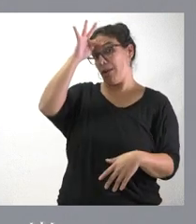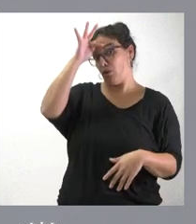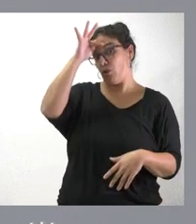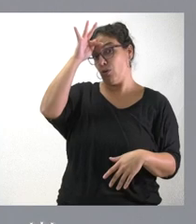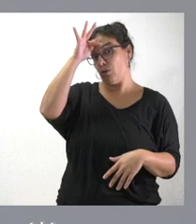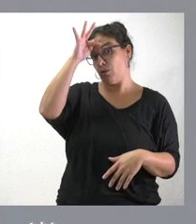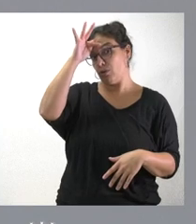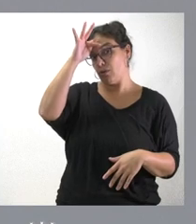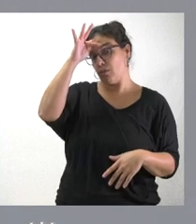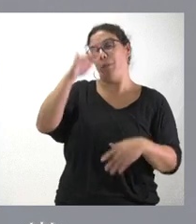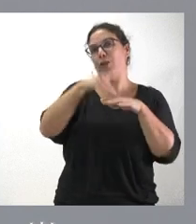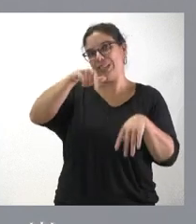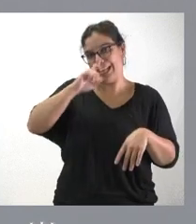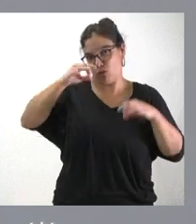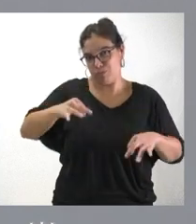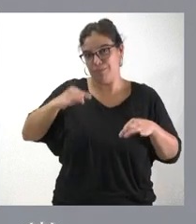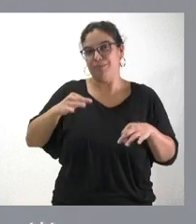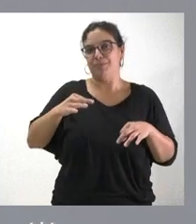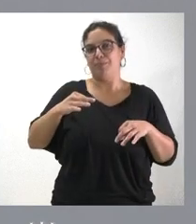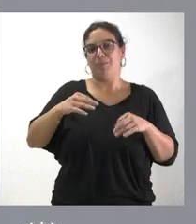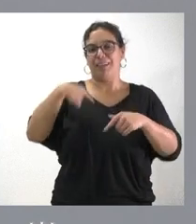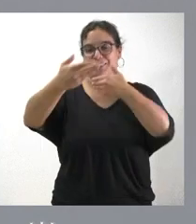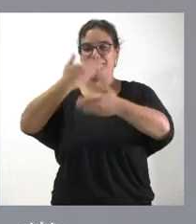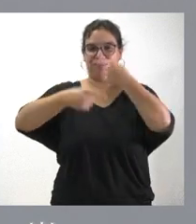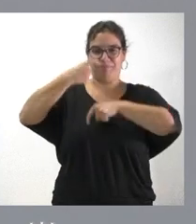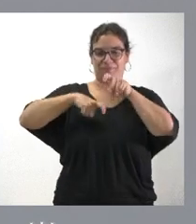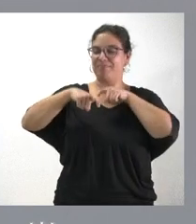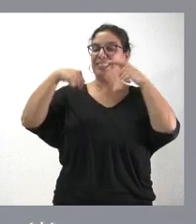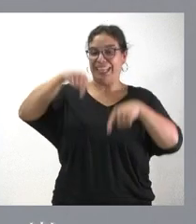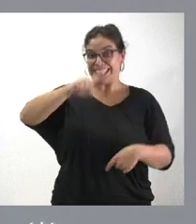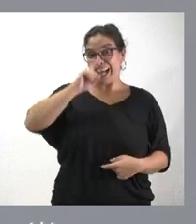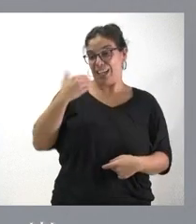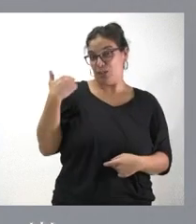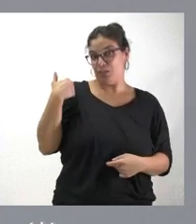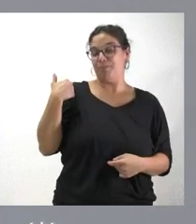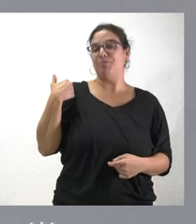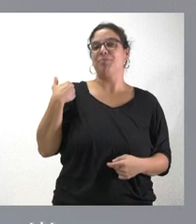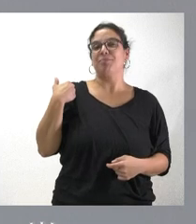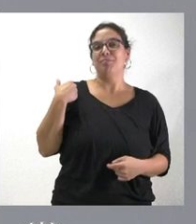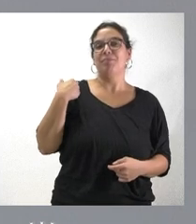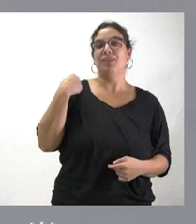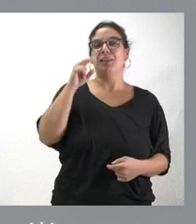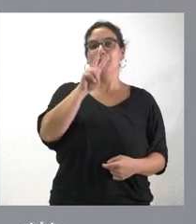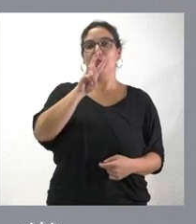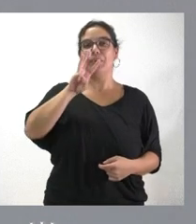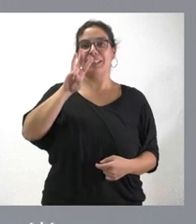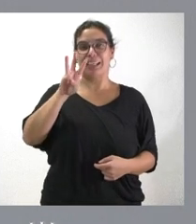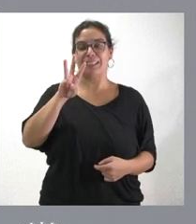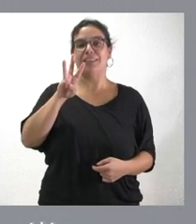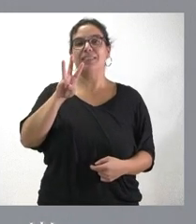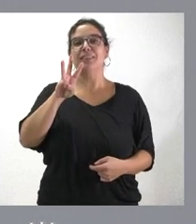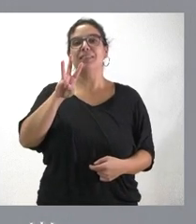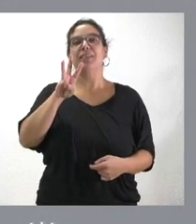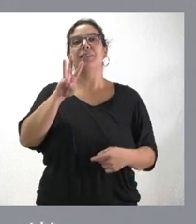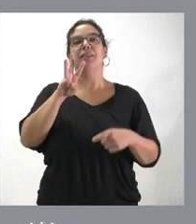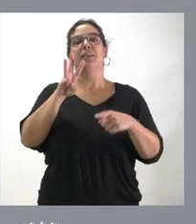perdón, este año 2023, que hablamos del año pasado porque hablamos del calendario para el 24. El año precedente respecto al 24, o este año, el 23 de